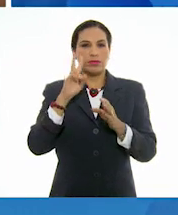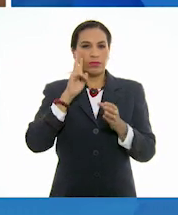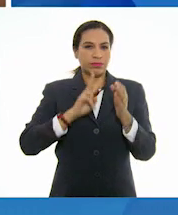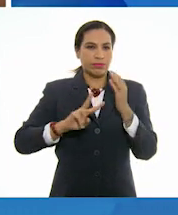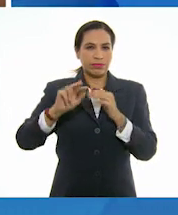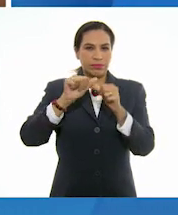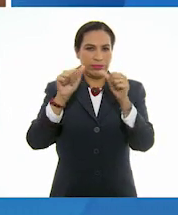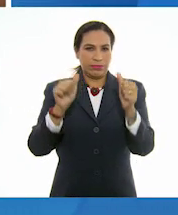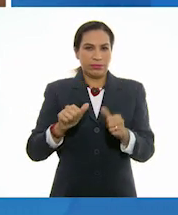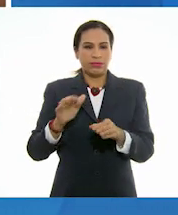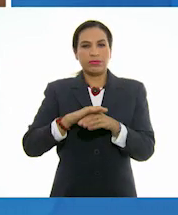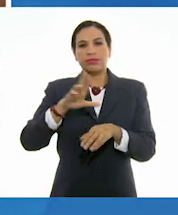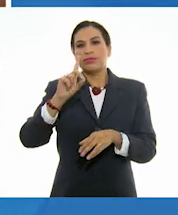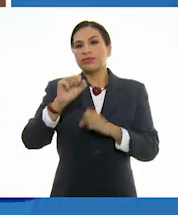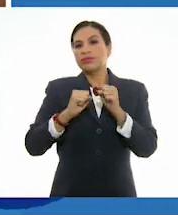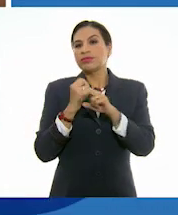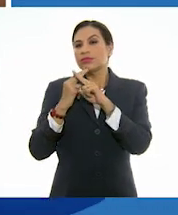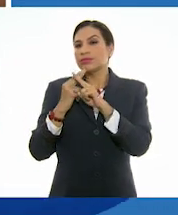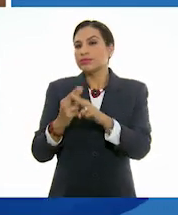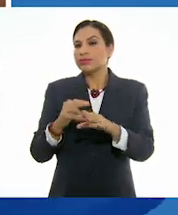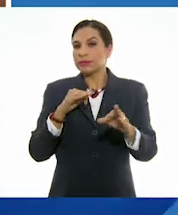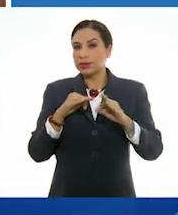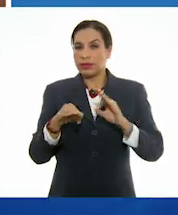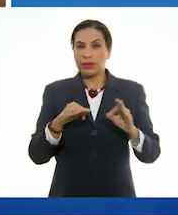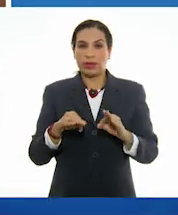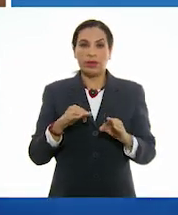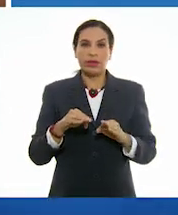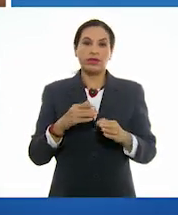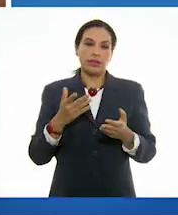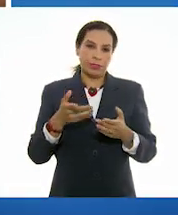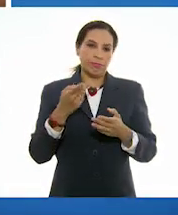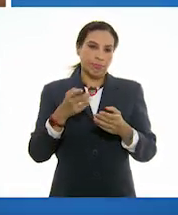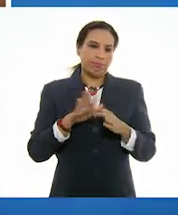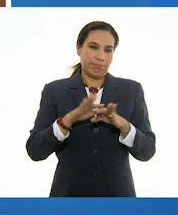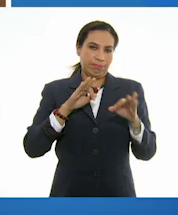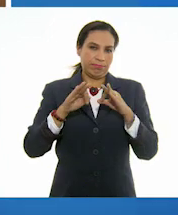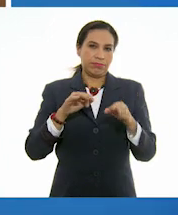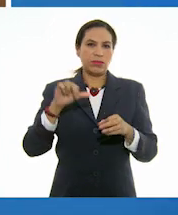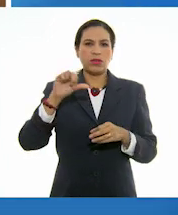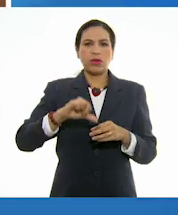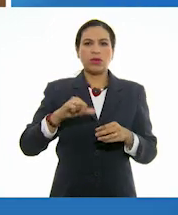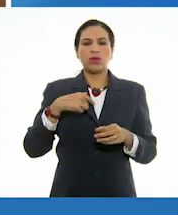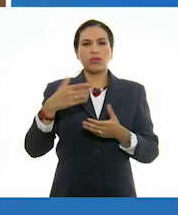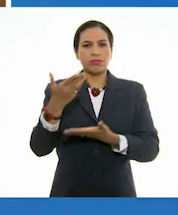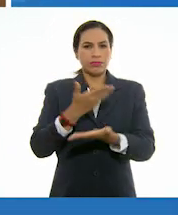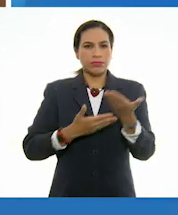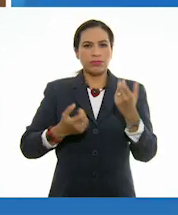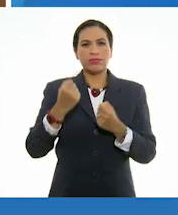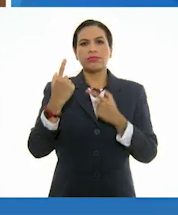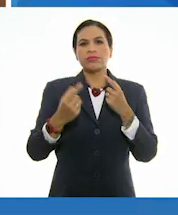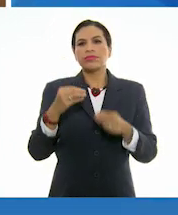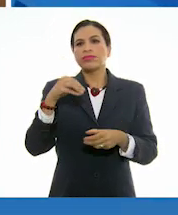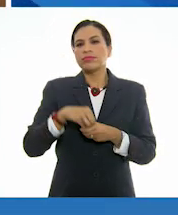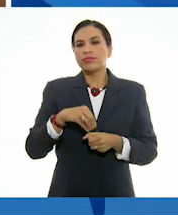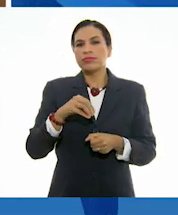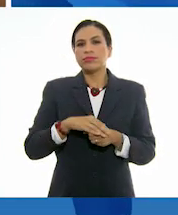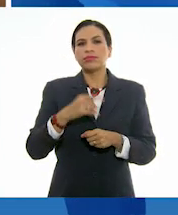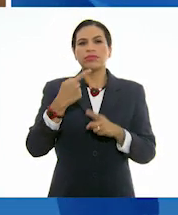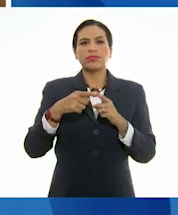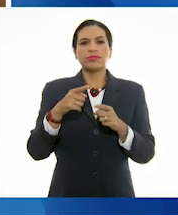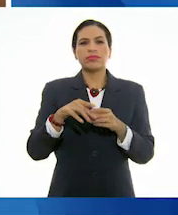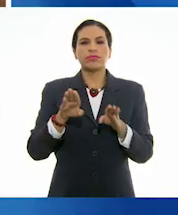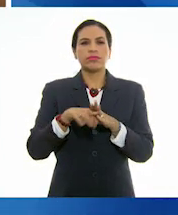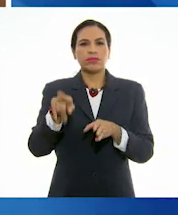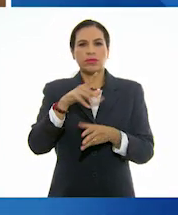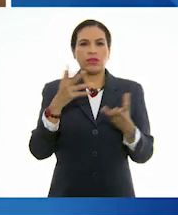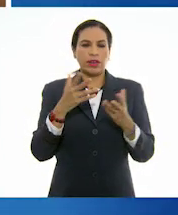con una trayectoria de más de 30 años en nuestra profesión. Hoy voy a compartirles algunos secretos de los retos a